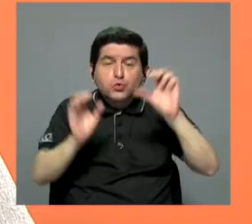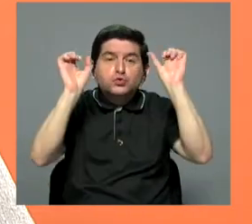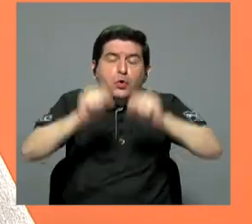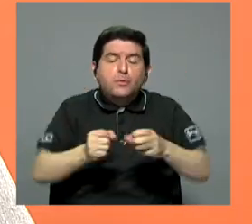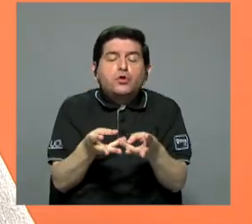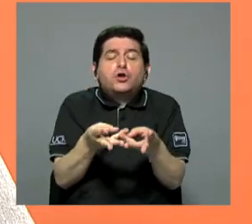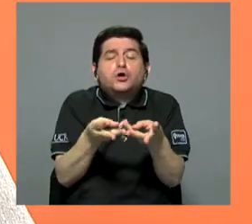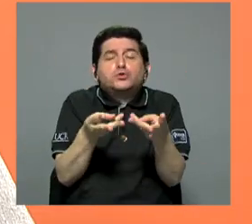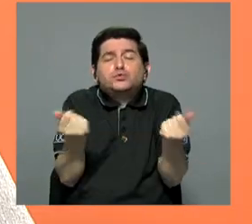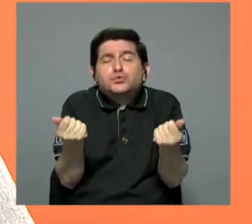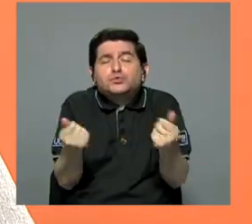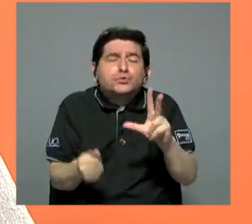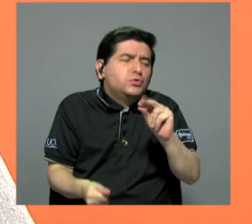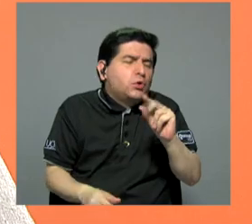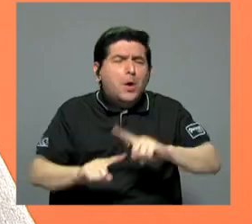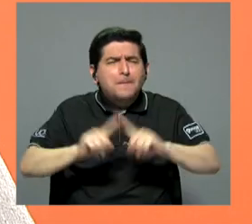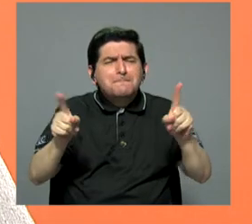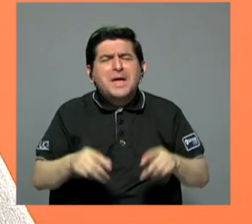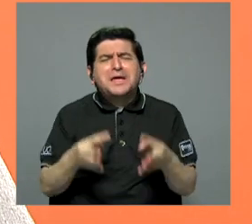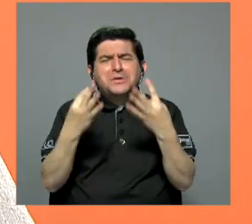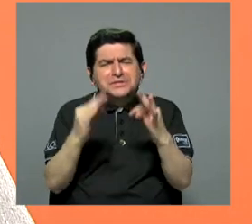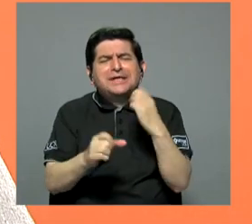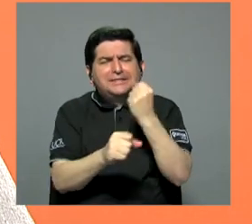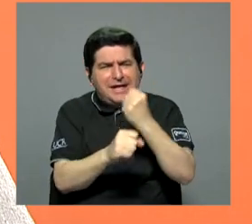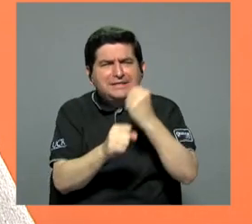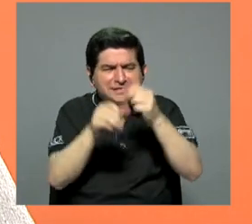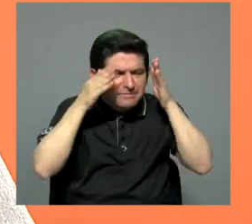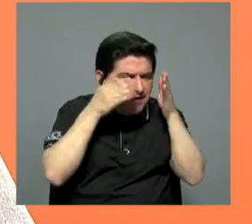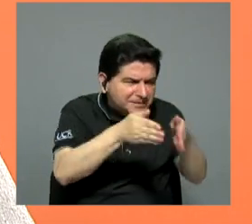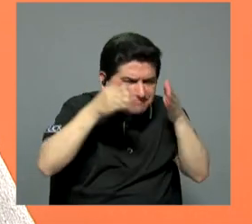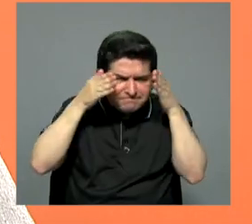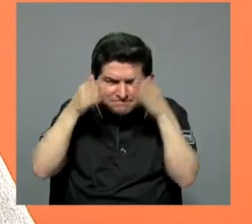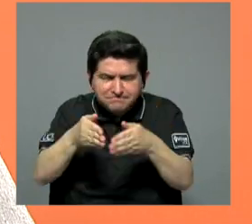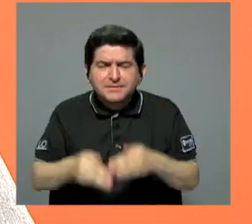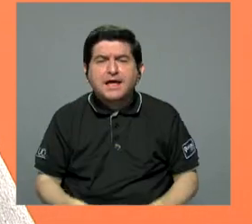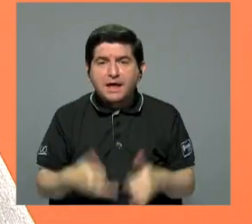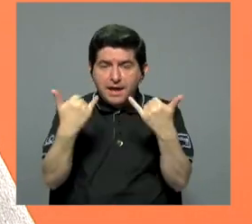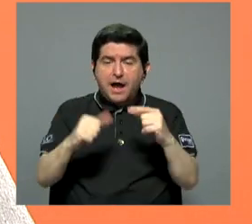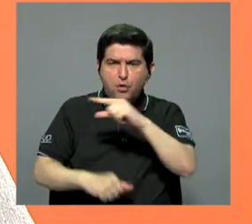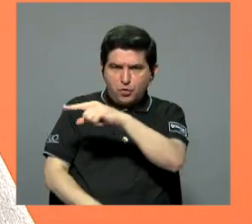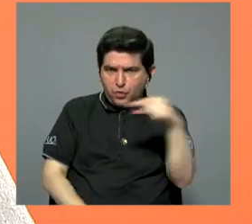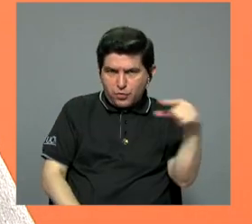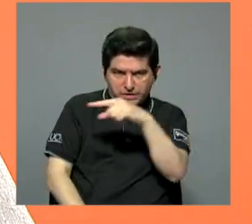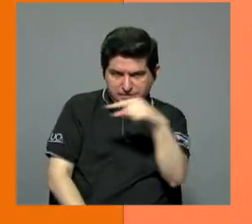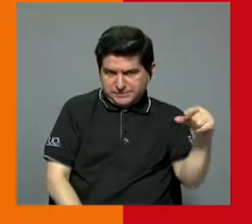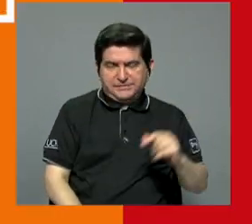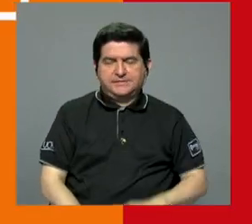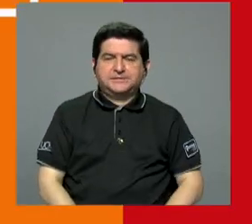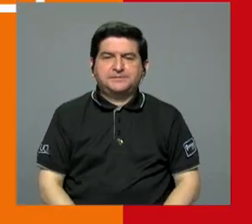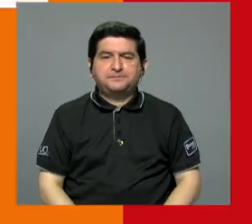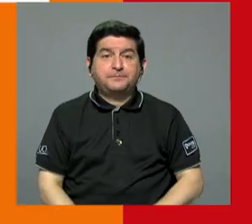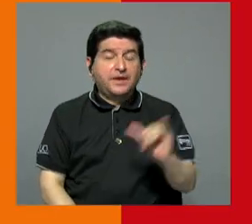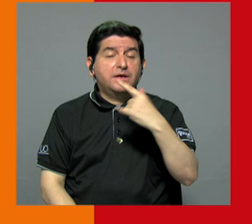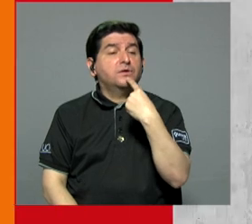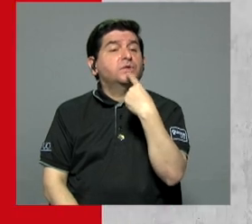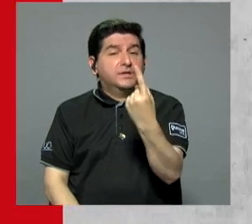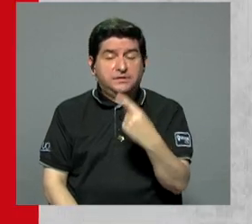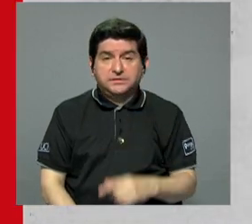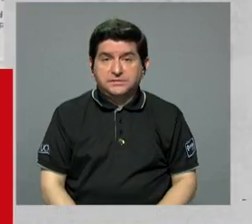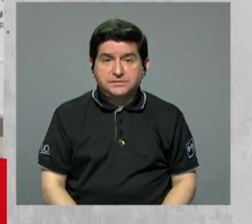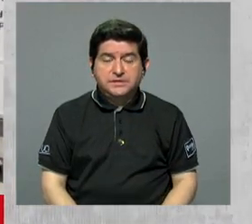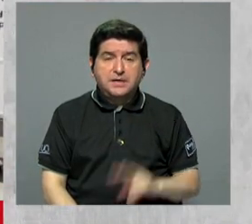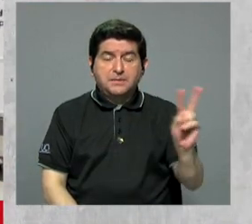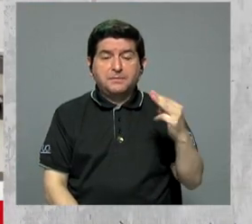subsanarse. No tal vez pero sí por lo menos trabajar en algunos enfoques específicos durante estas semanas que quedan de curso lectivo. Y también se indicó,